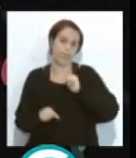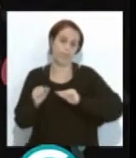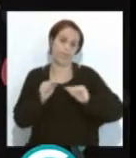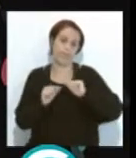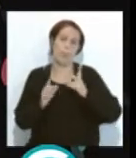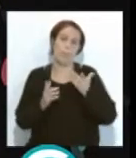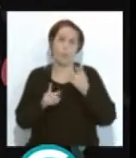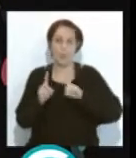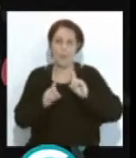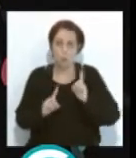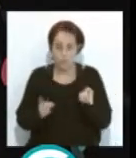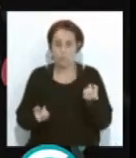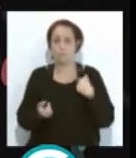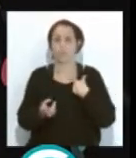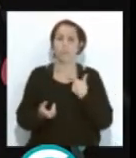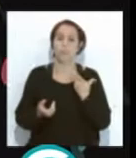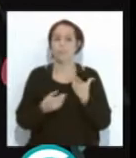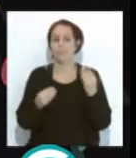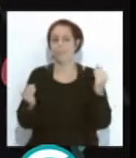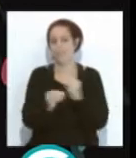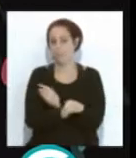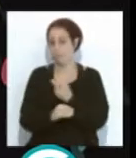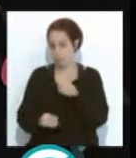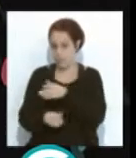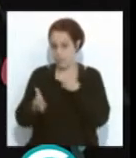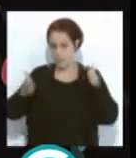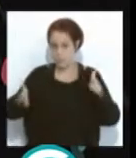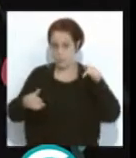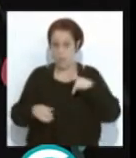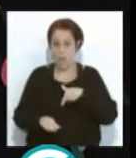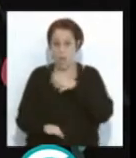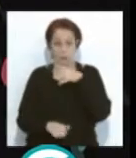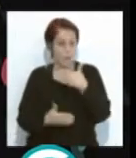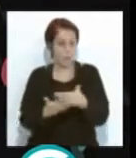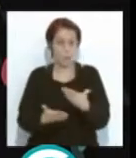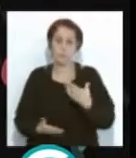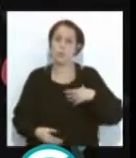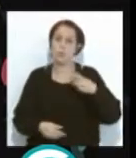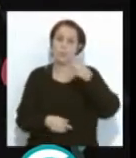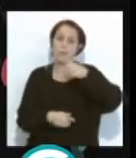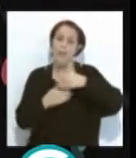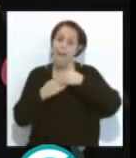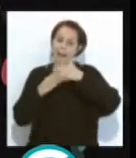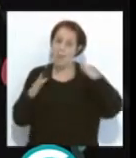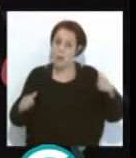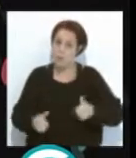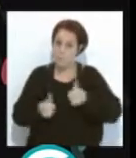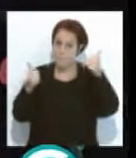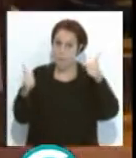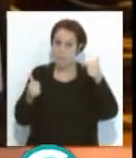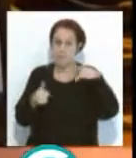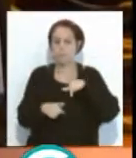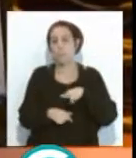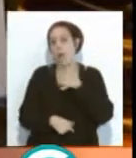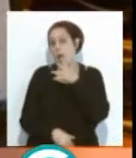decir problemas, conflictos que hubo durante todo ese tiempo y después hasta dónde hemos llegado. Es curioso que cuanto más abierto está, aunque es ahora, es cuanto